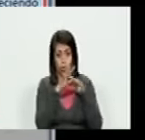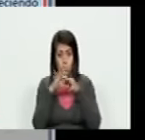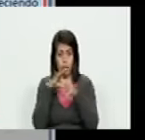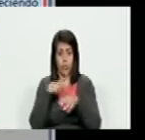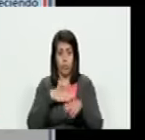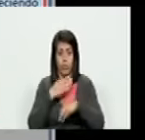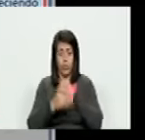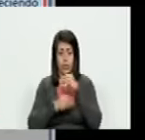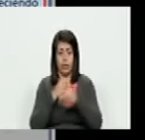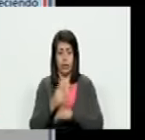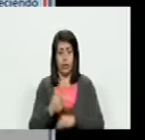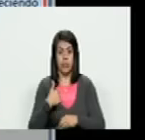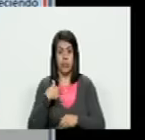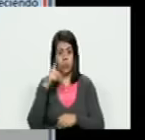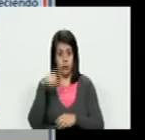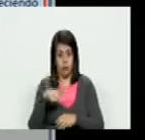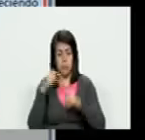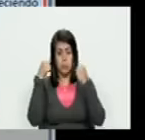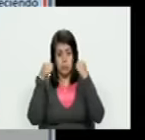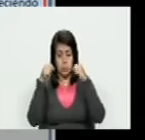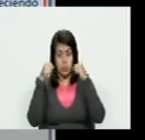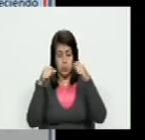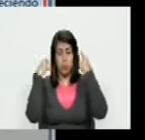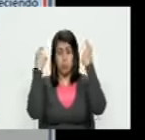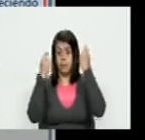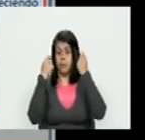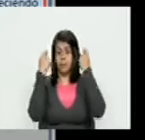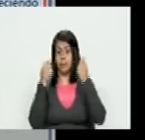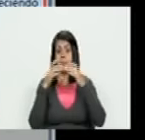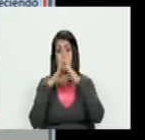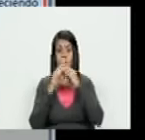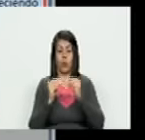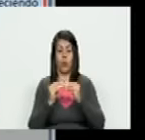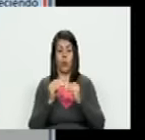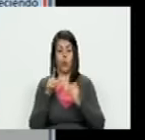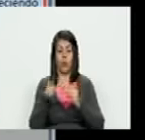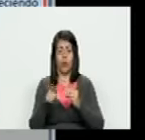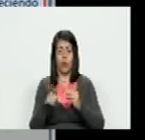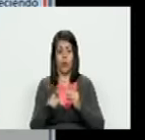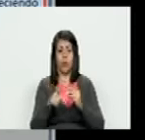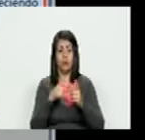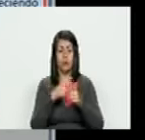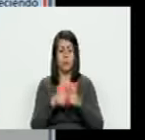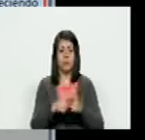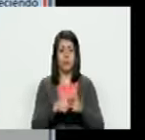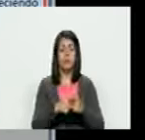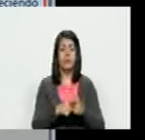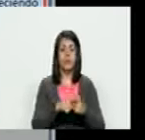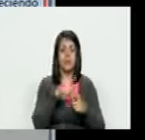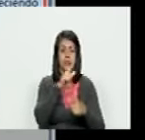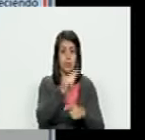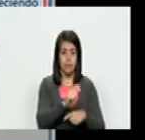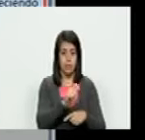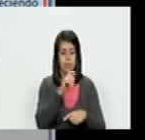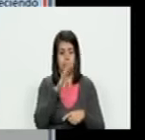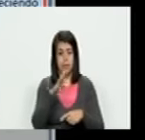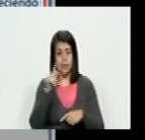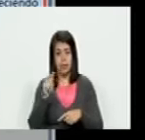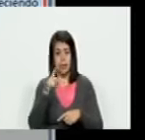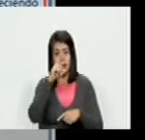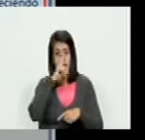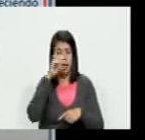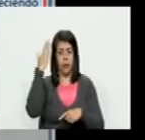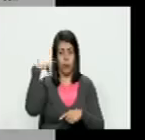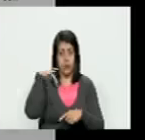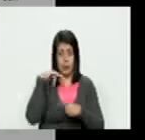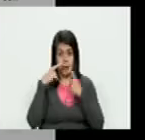hacerlo y yo además de todo el entrenamiento propaganda todo lo que sea le voy a poner un PBT en este caso eso fue el año pasado apenas